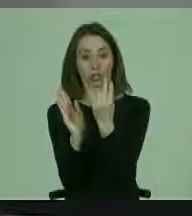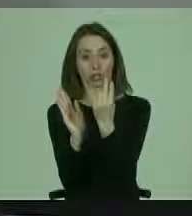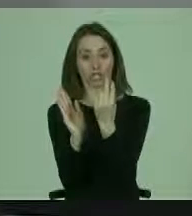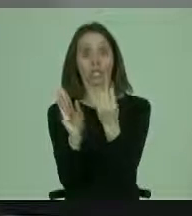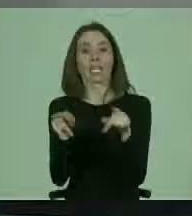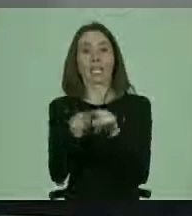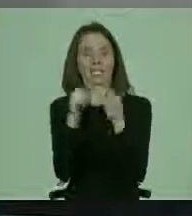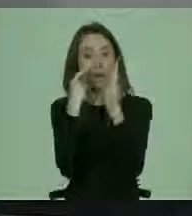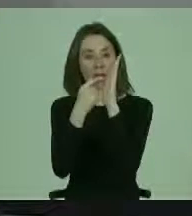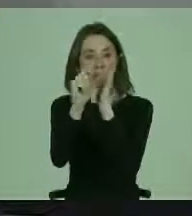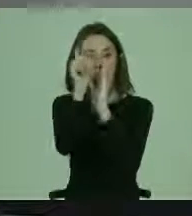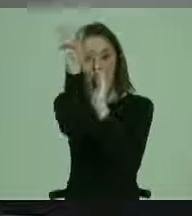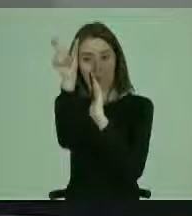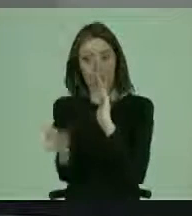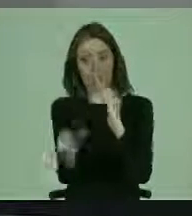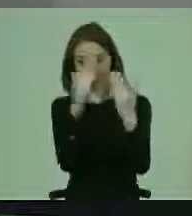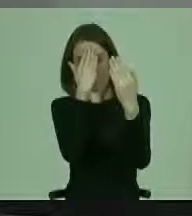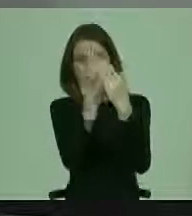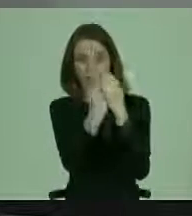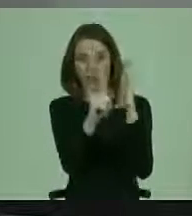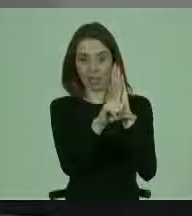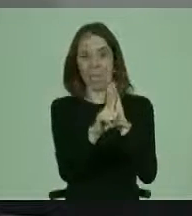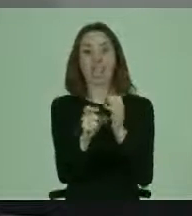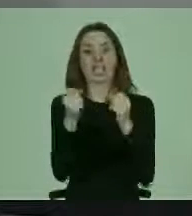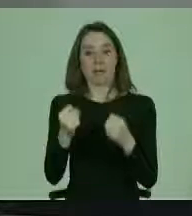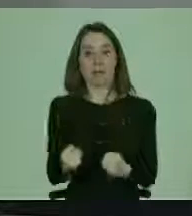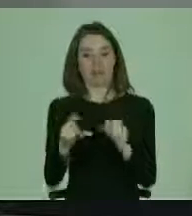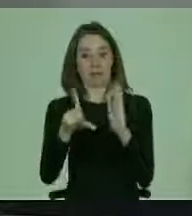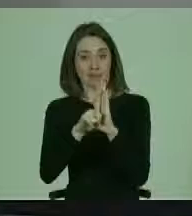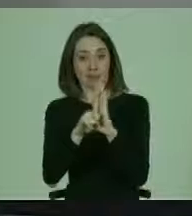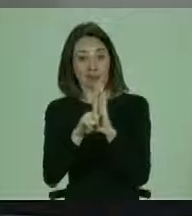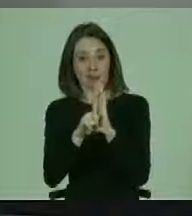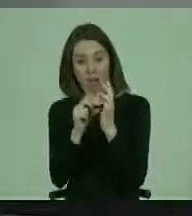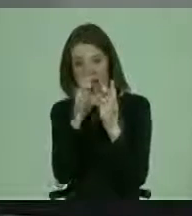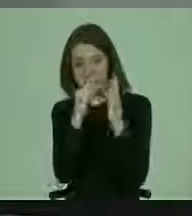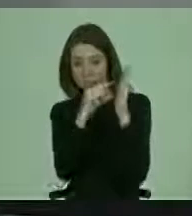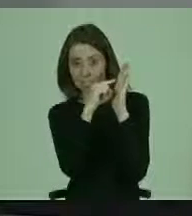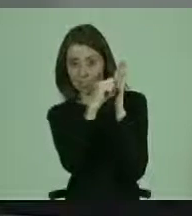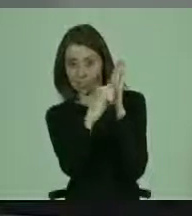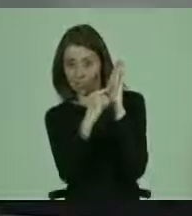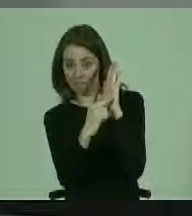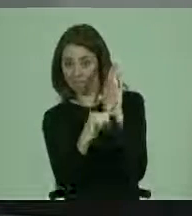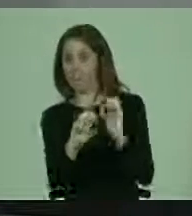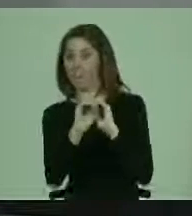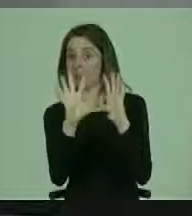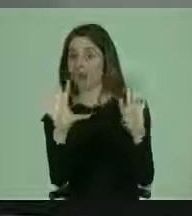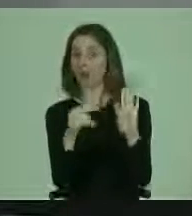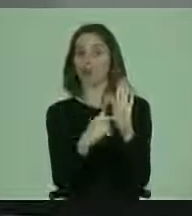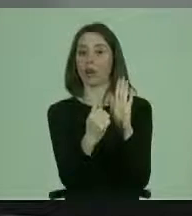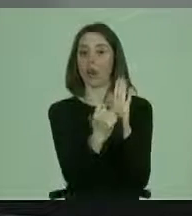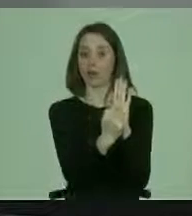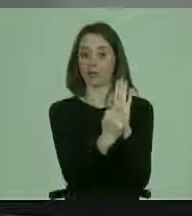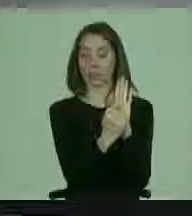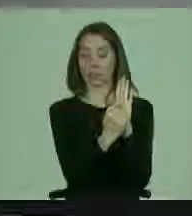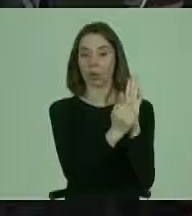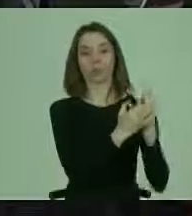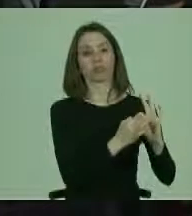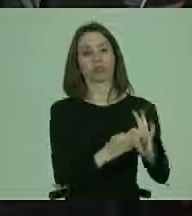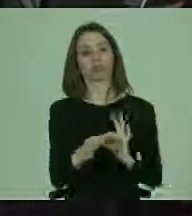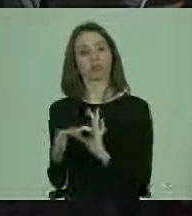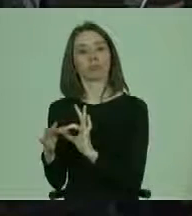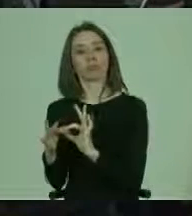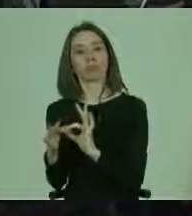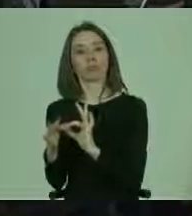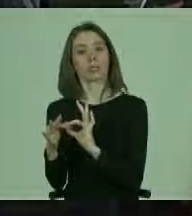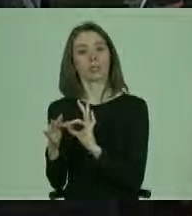reconocimiento como persona ante la ley y capacidad jurídica, claramente este artículo nos lleva también a la